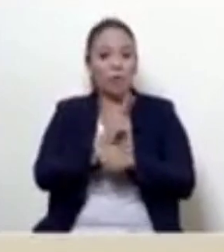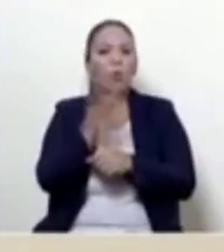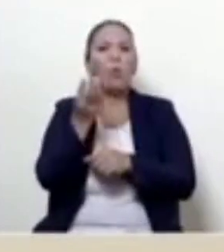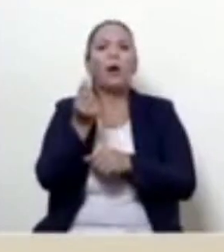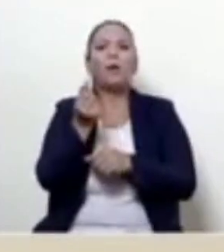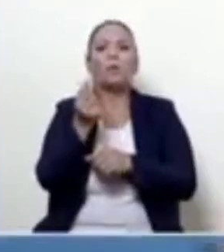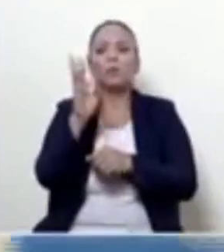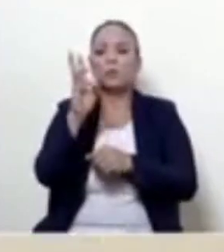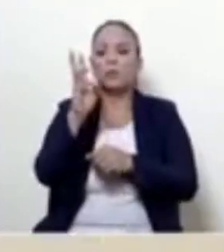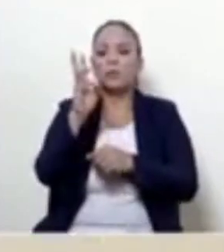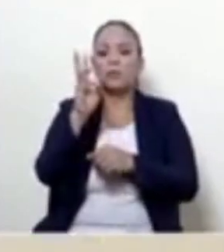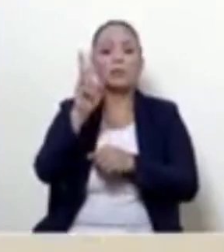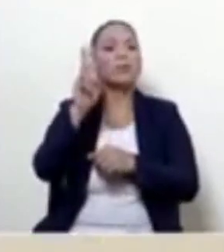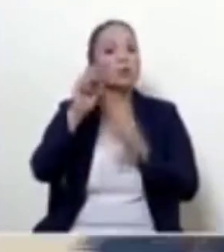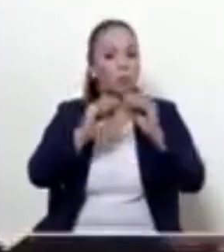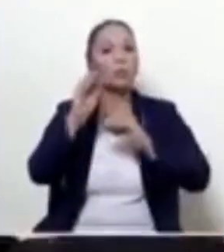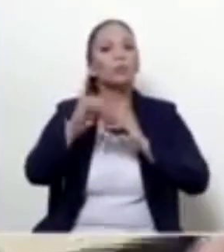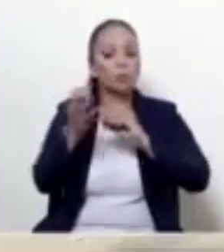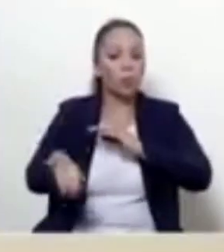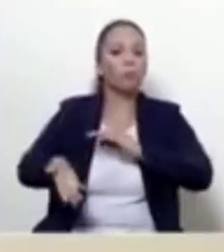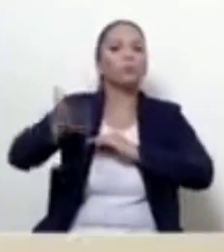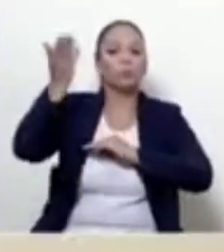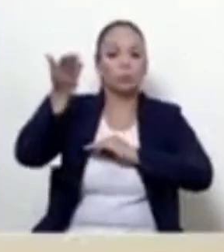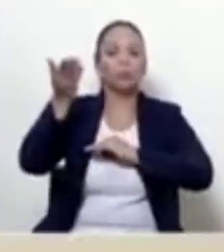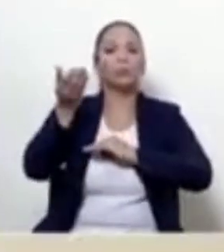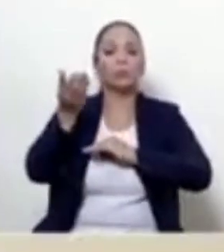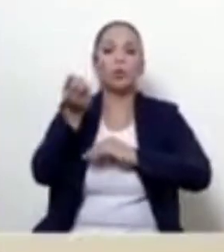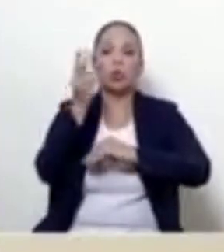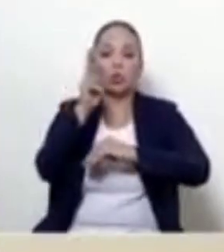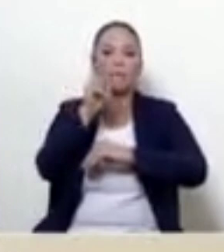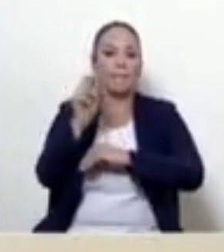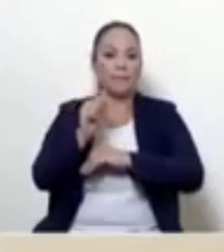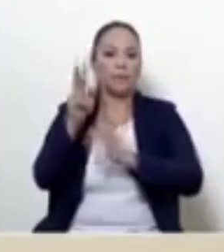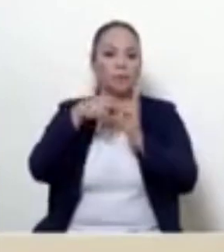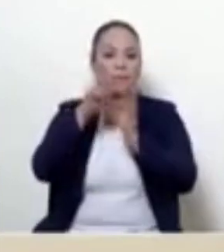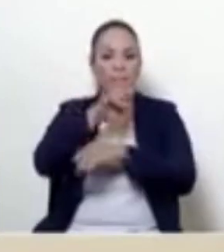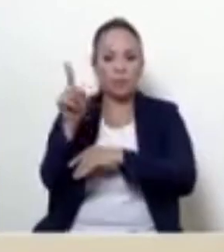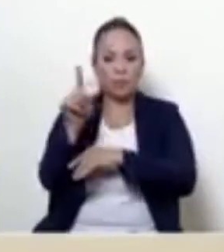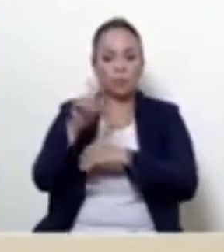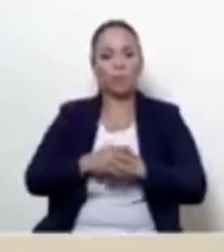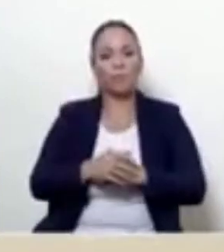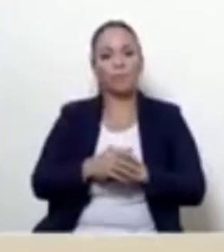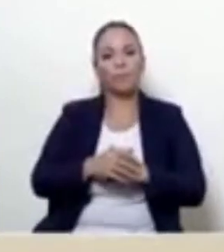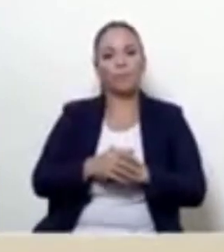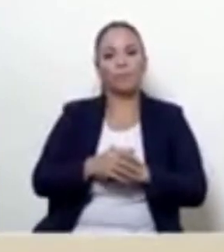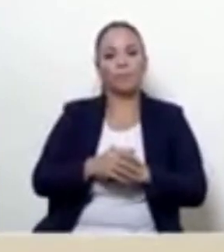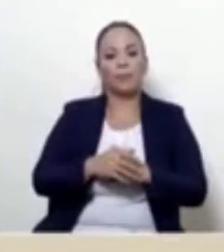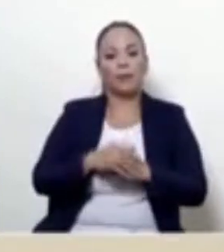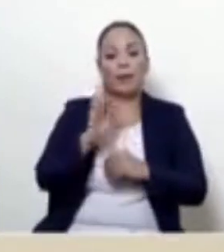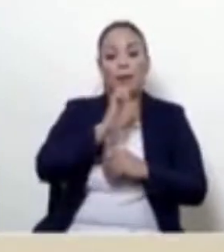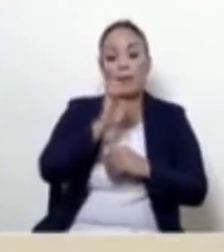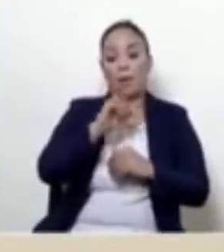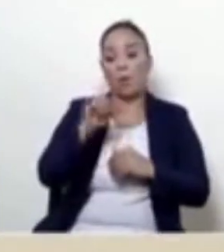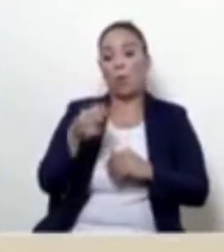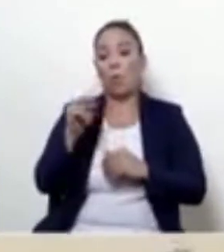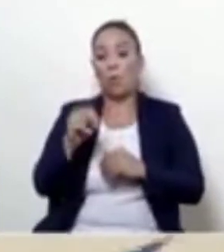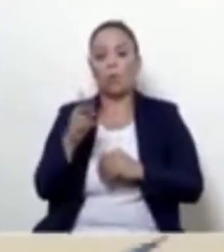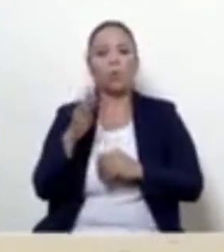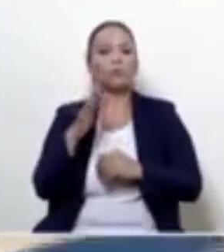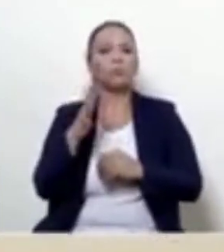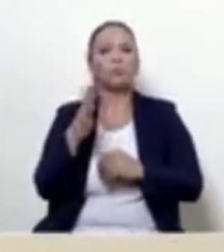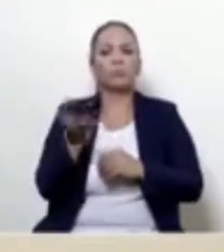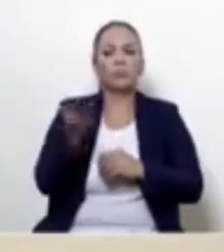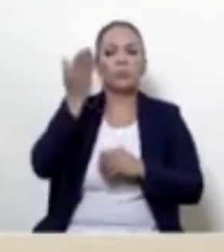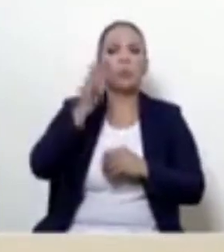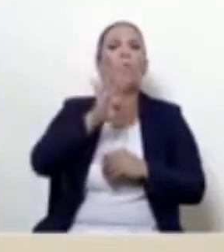62 por ciento en los 12 meses del 2021. Y de enero a junio ha crecido alrededor de